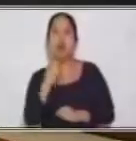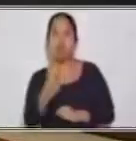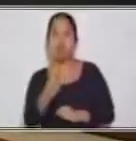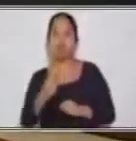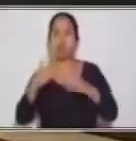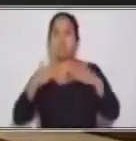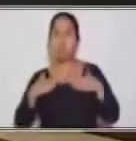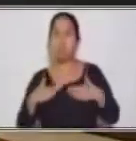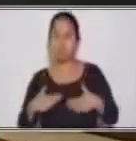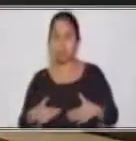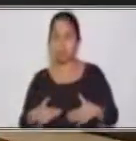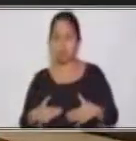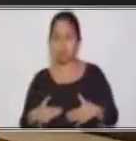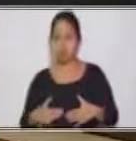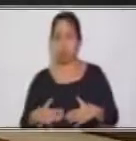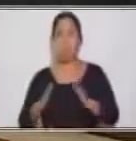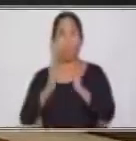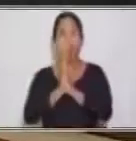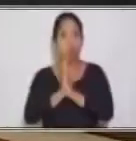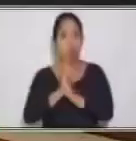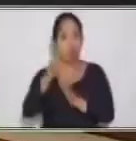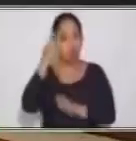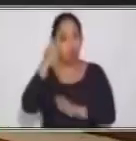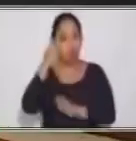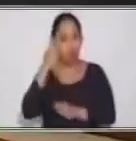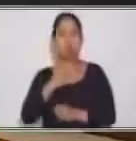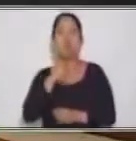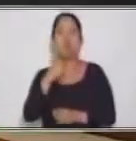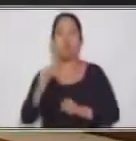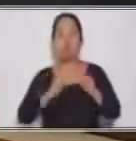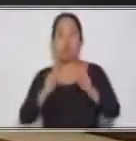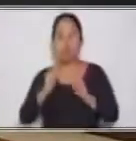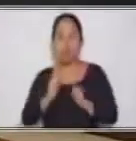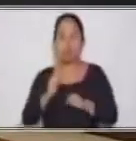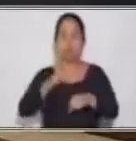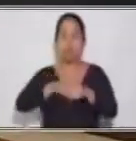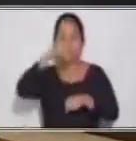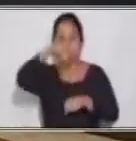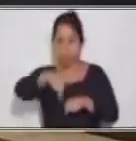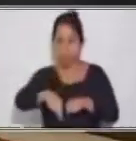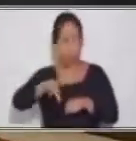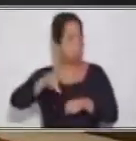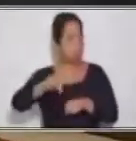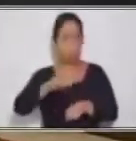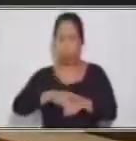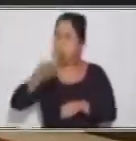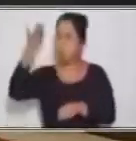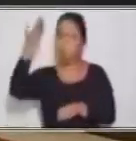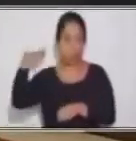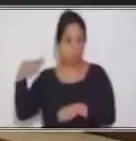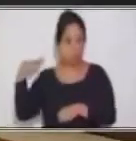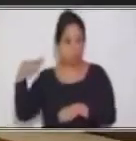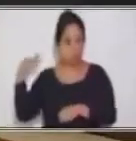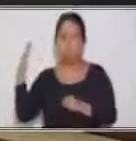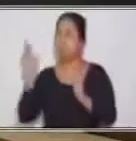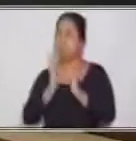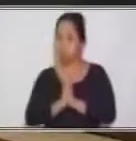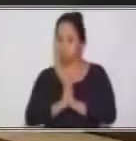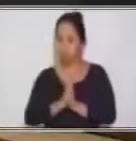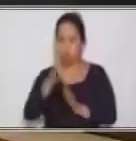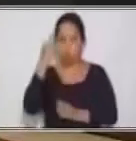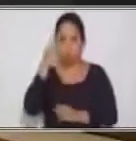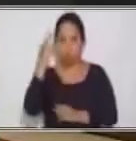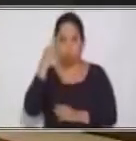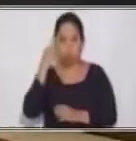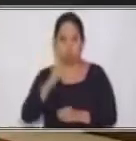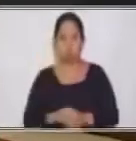favor, en voz activa es en tiempo presente, no en tiempo pasado, porque si no se pierde automáticamente la forma en la cual